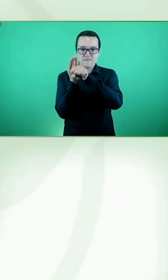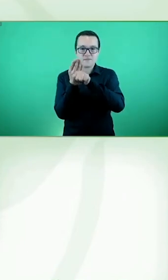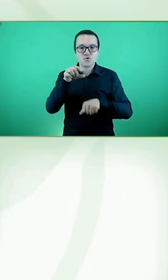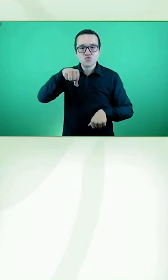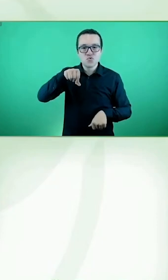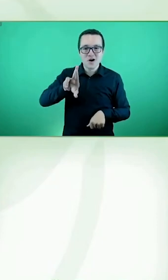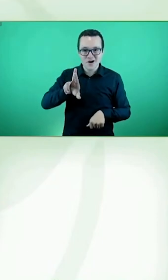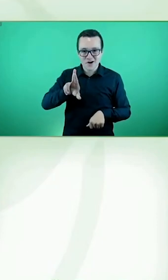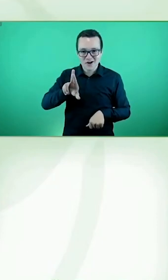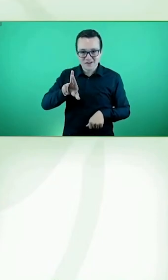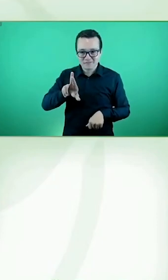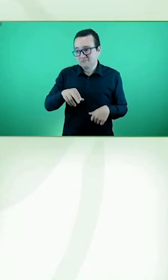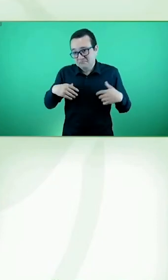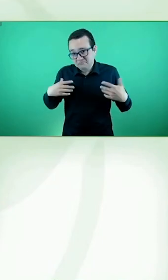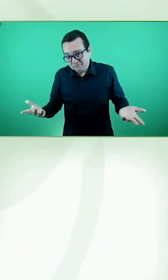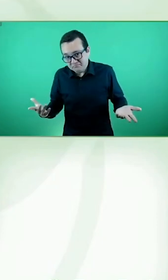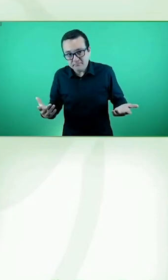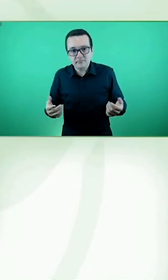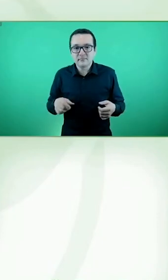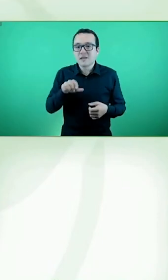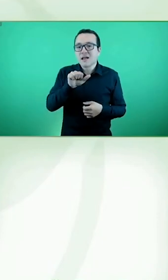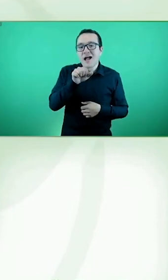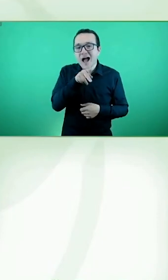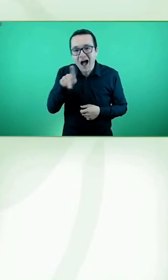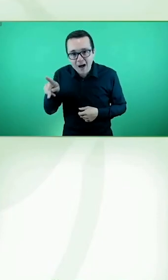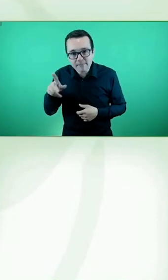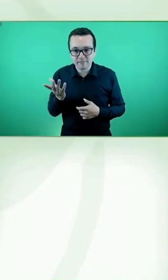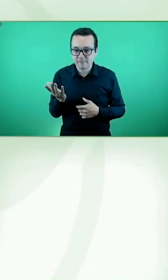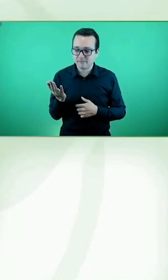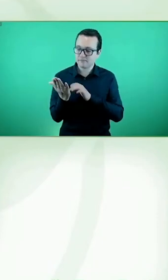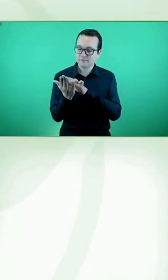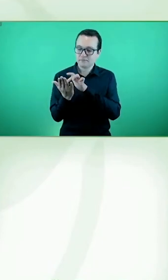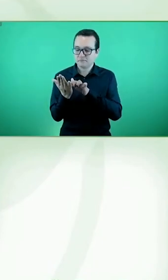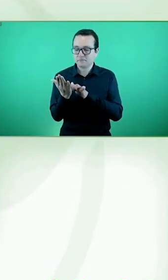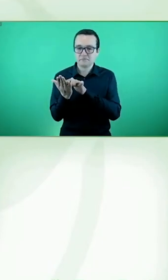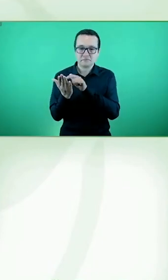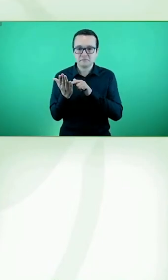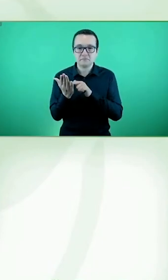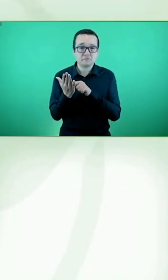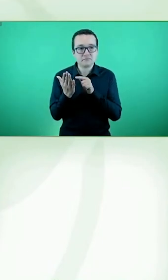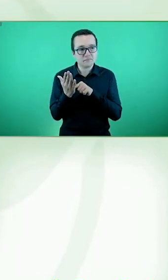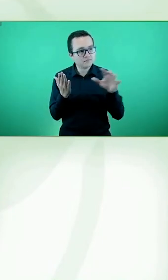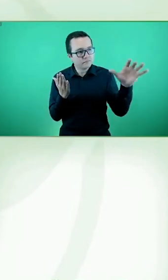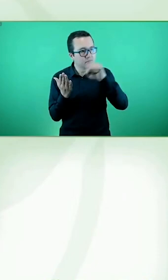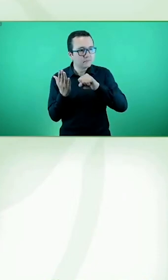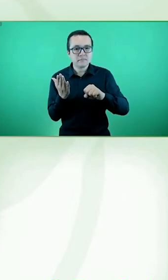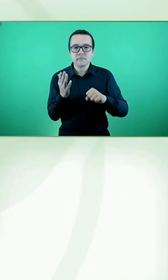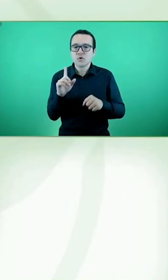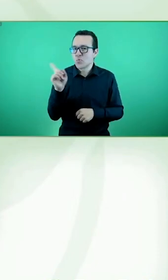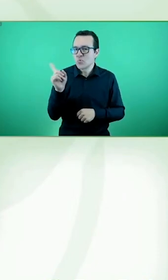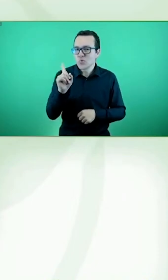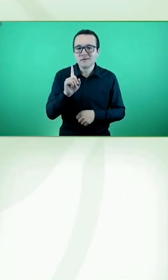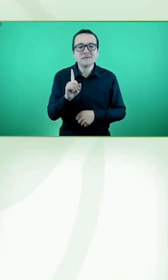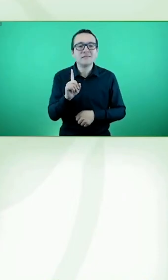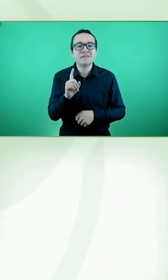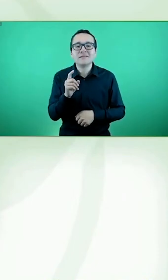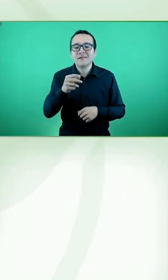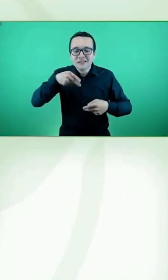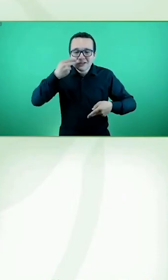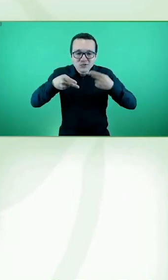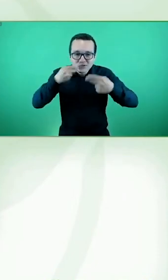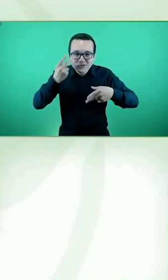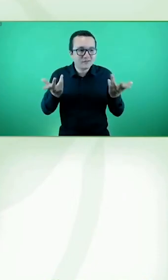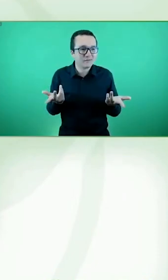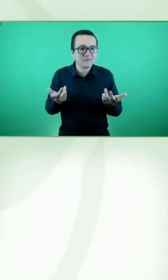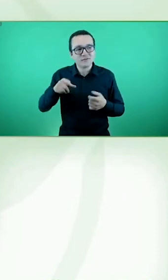aplicaciones para móviles que estamos viendo para encontrar desde restaurantes accesibles a transportes accesibles como comentábamos antes